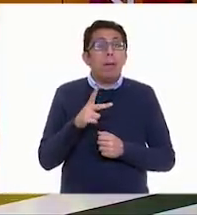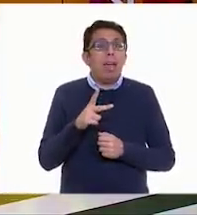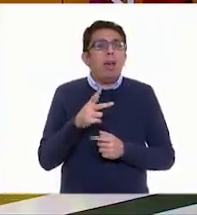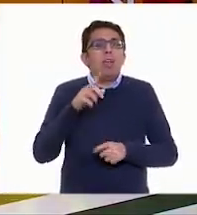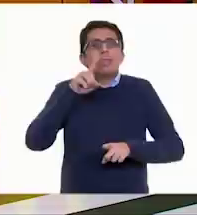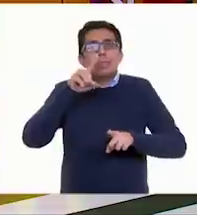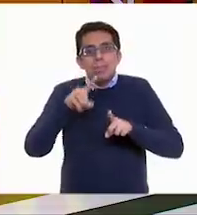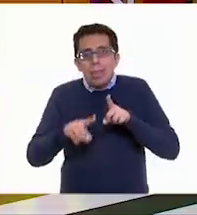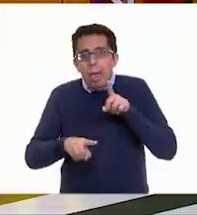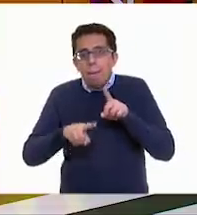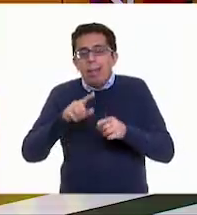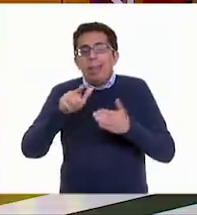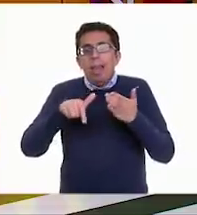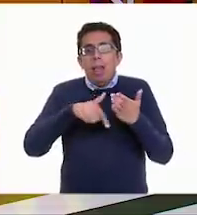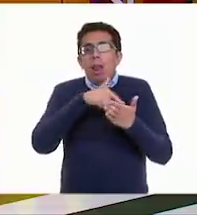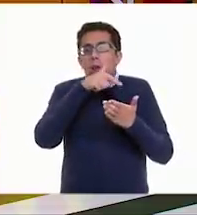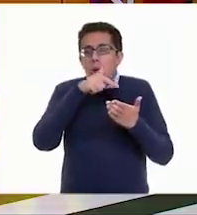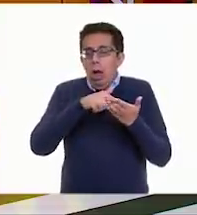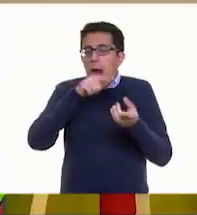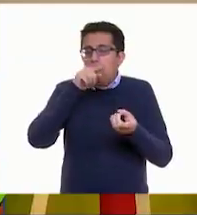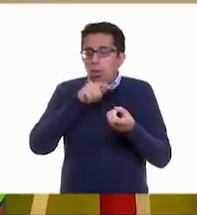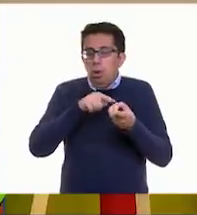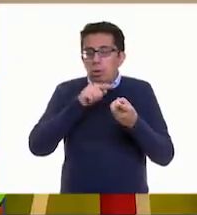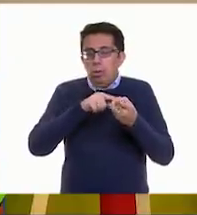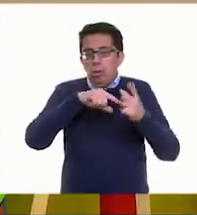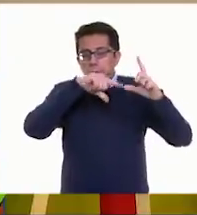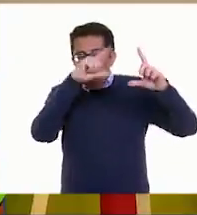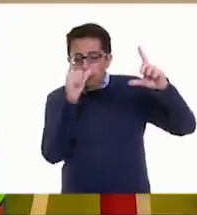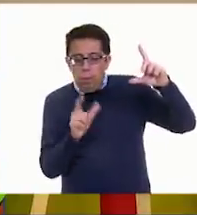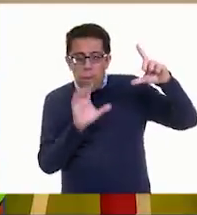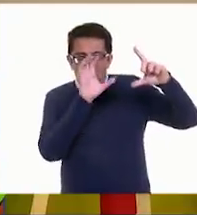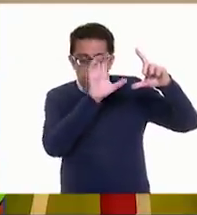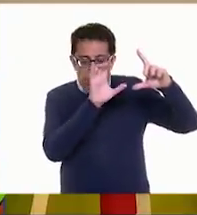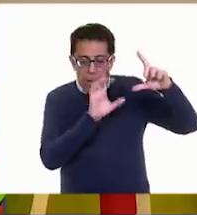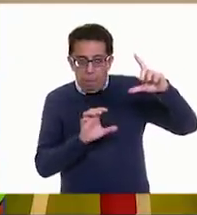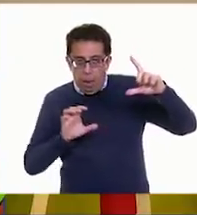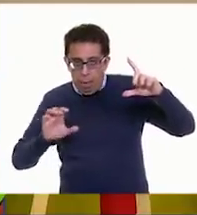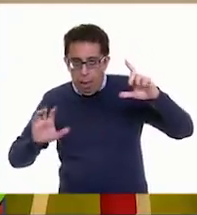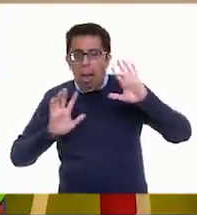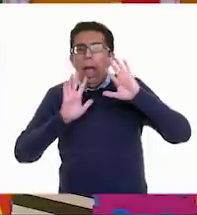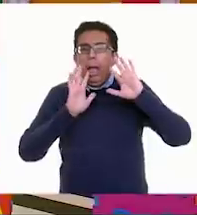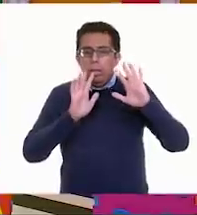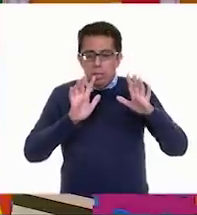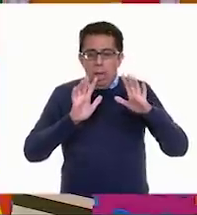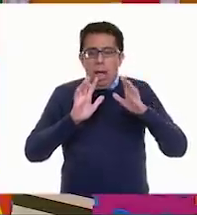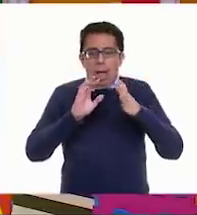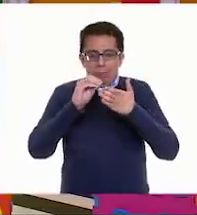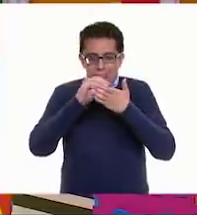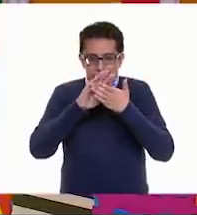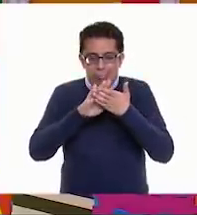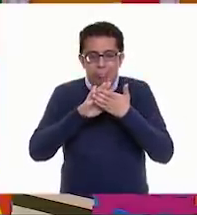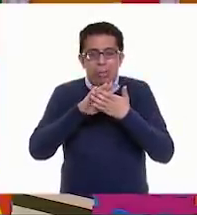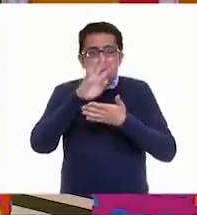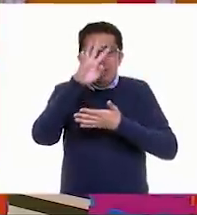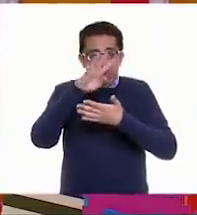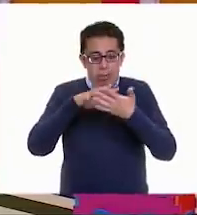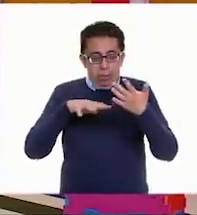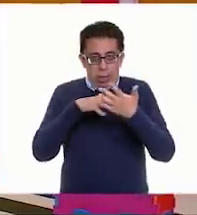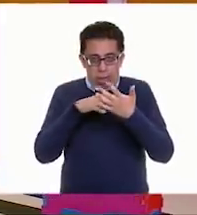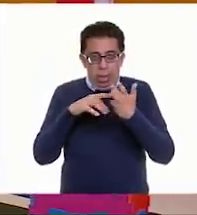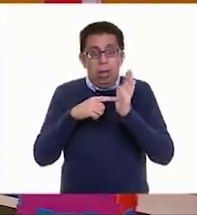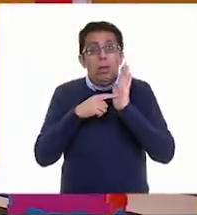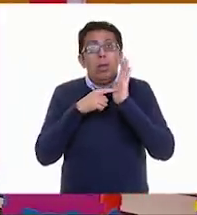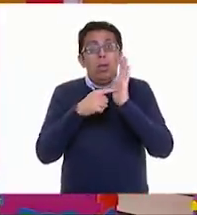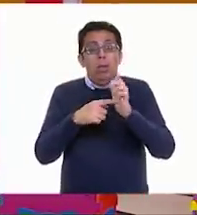cada región. Ya llenamos nuestra tabla. Y ahora te voy a mostrar unas tiras del material recortable